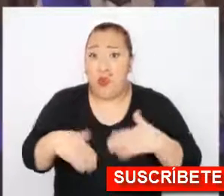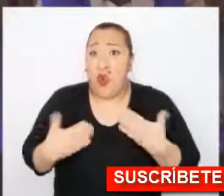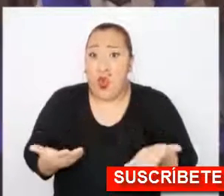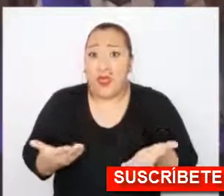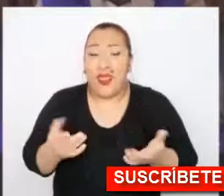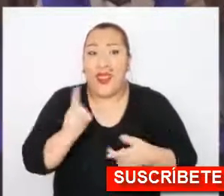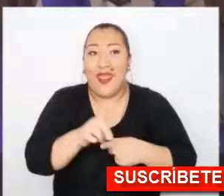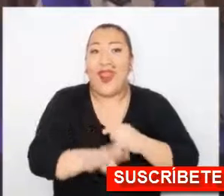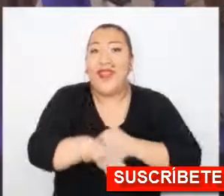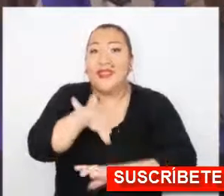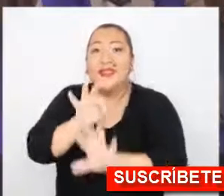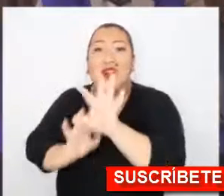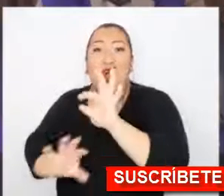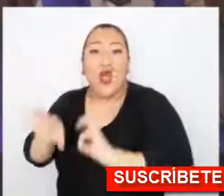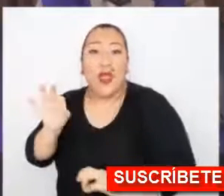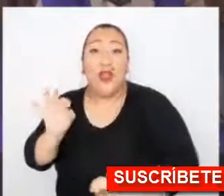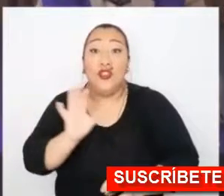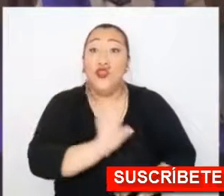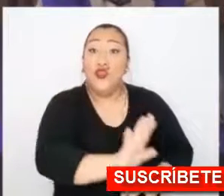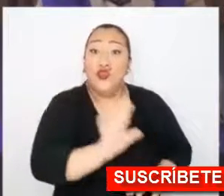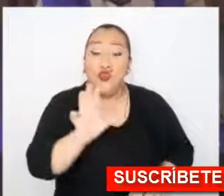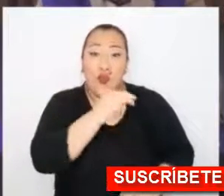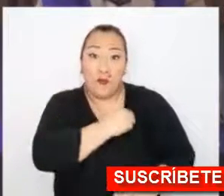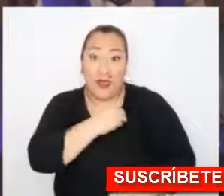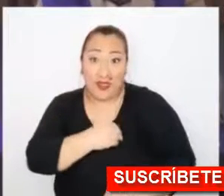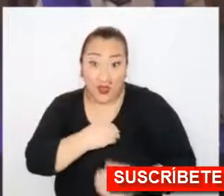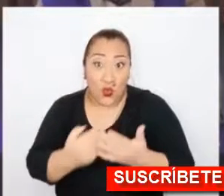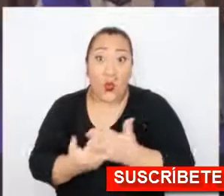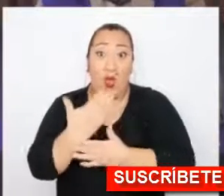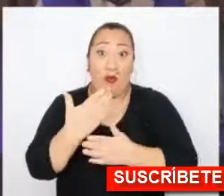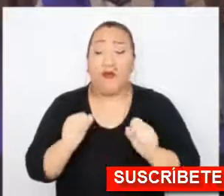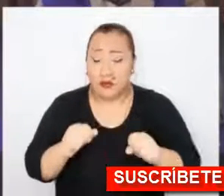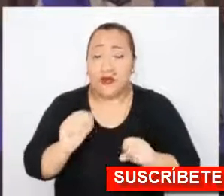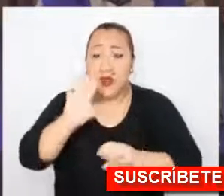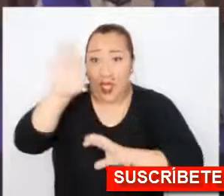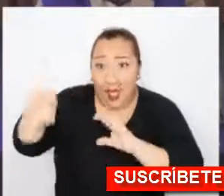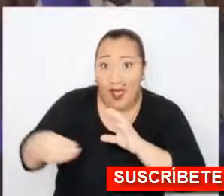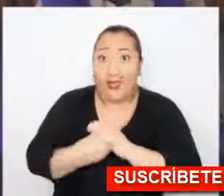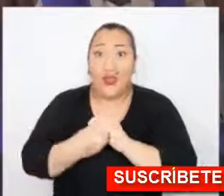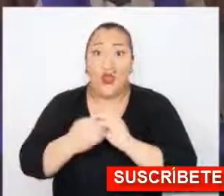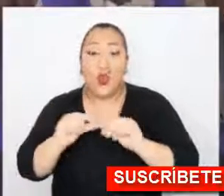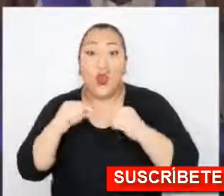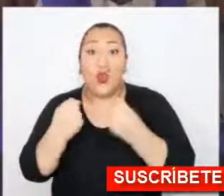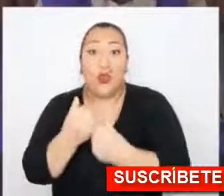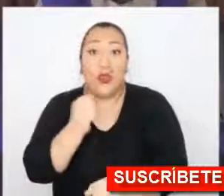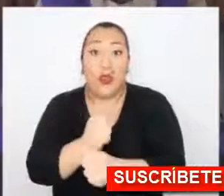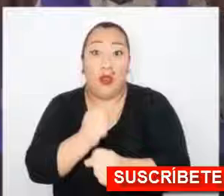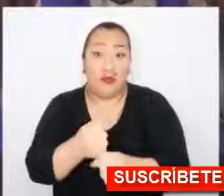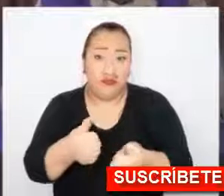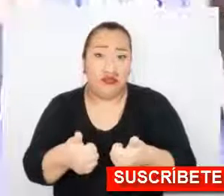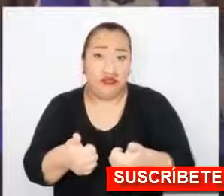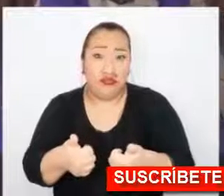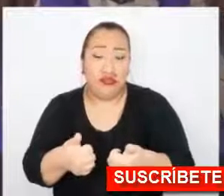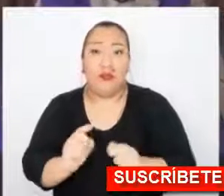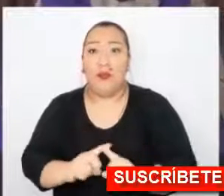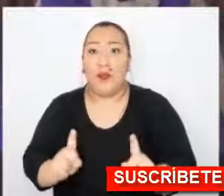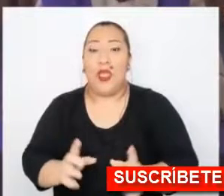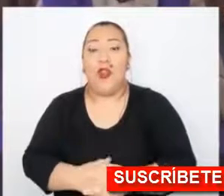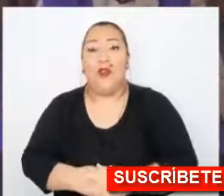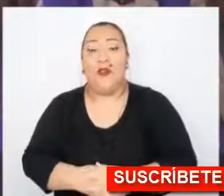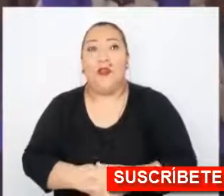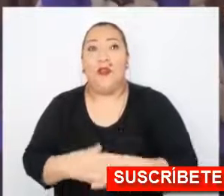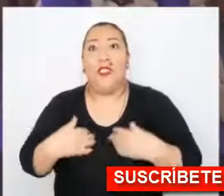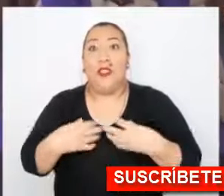facultad para elegir a sus ministros a la composición de su gabinete.